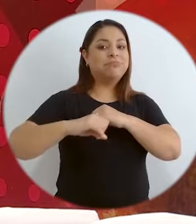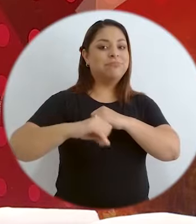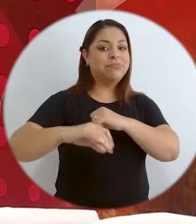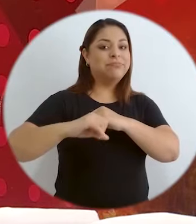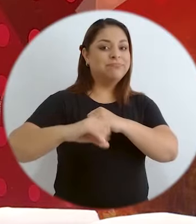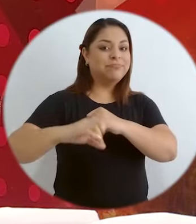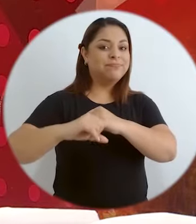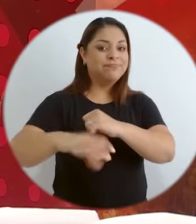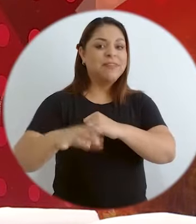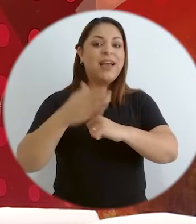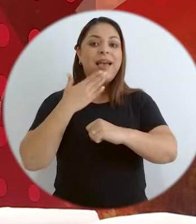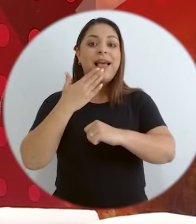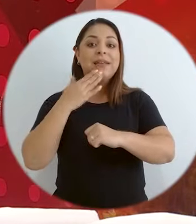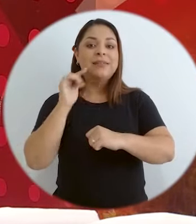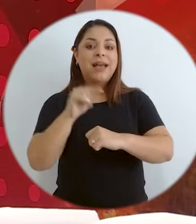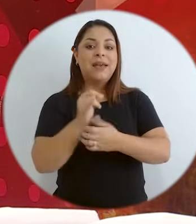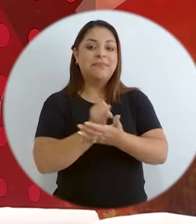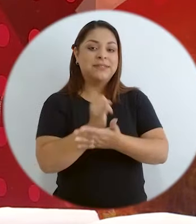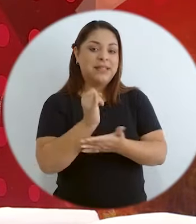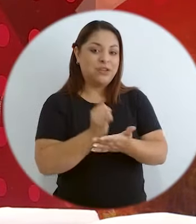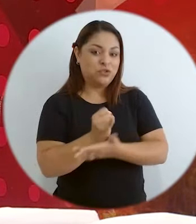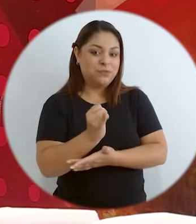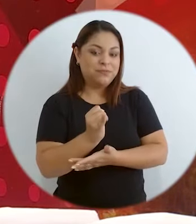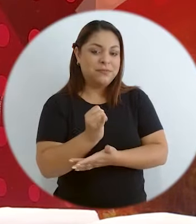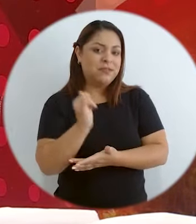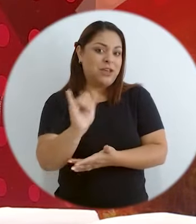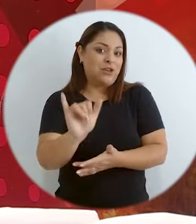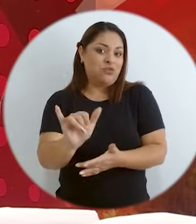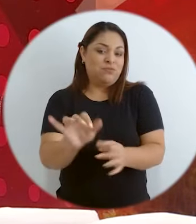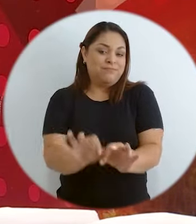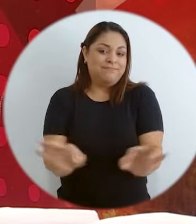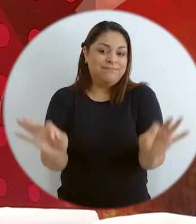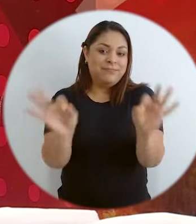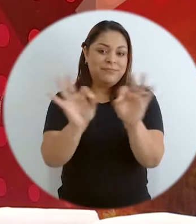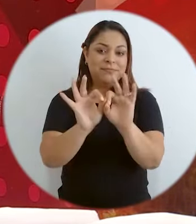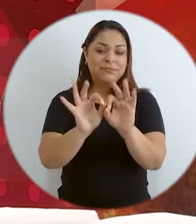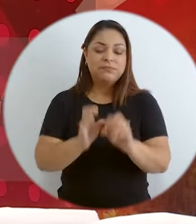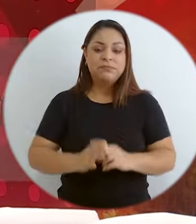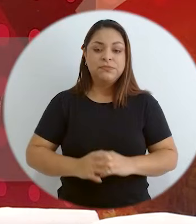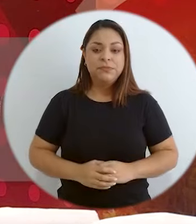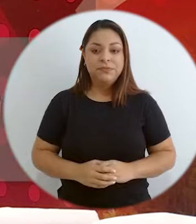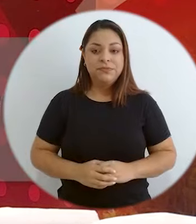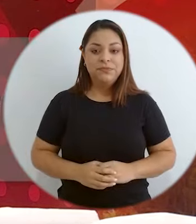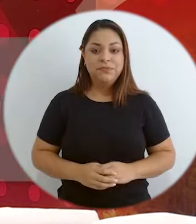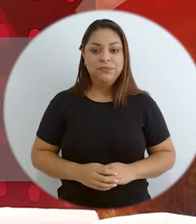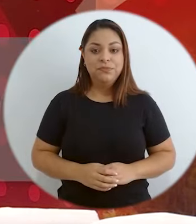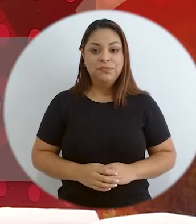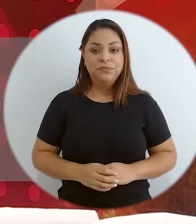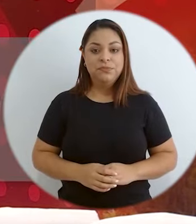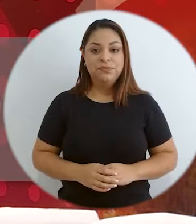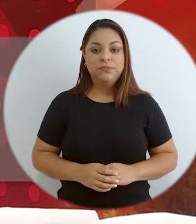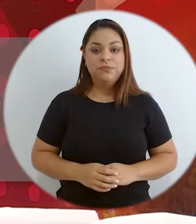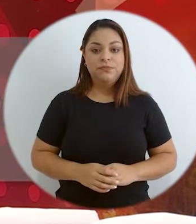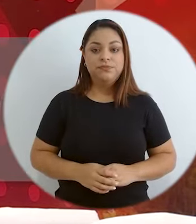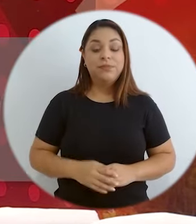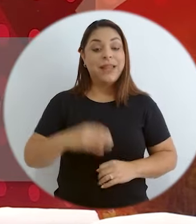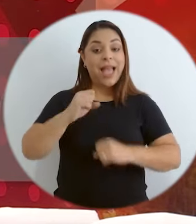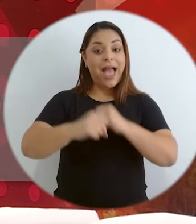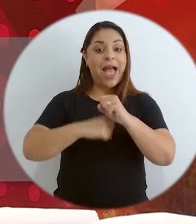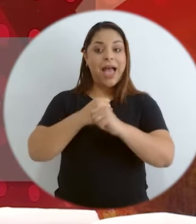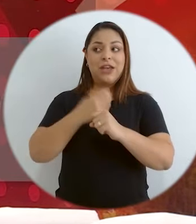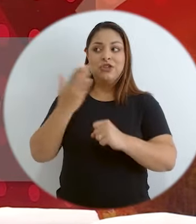las publicaciones que genera la investigación. Y eso es fundamental. Ahora,